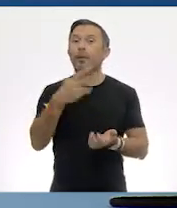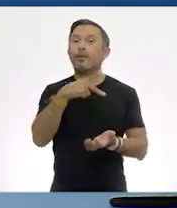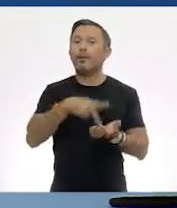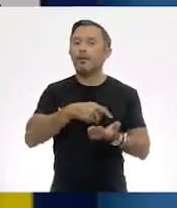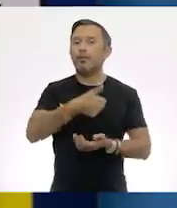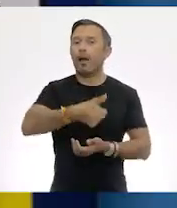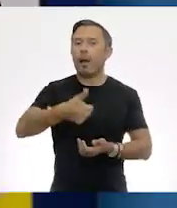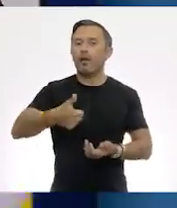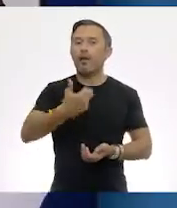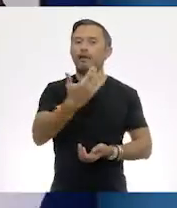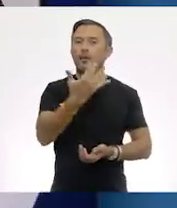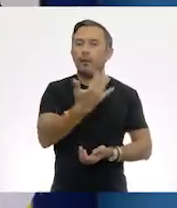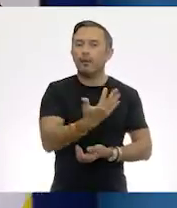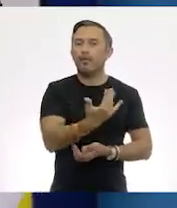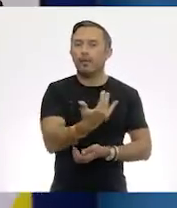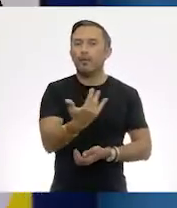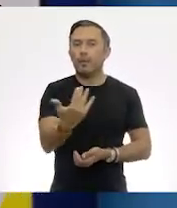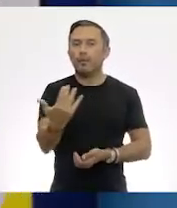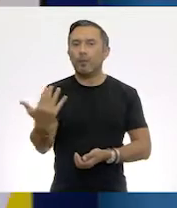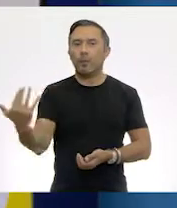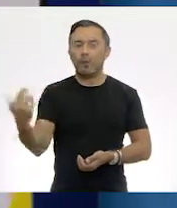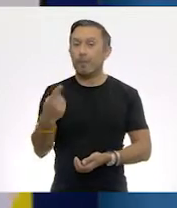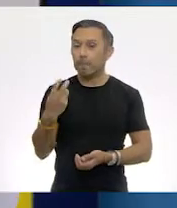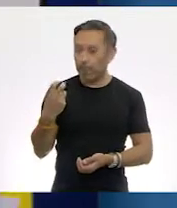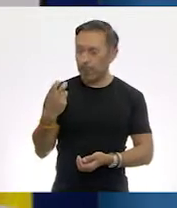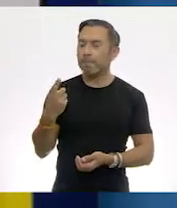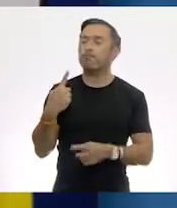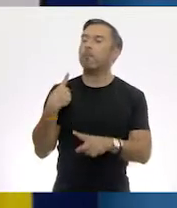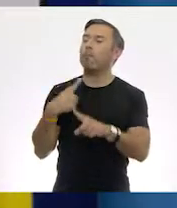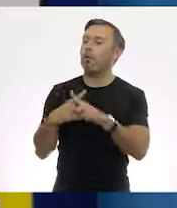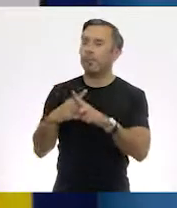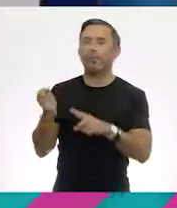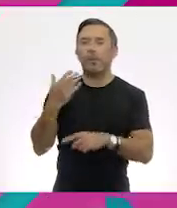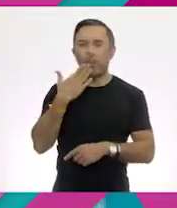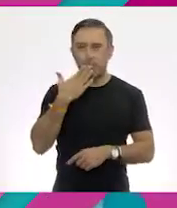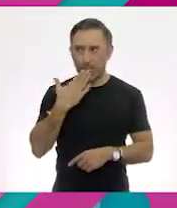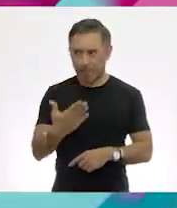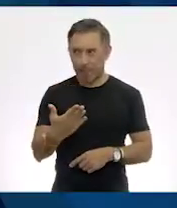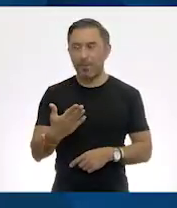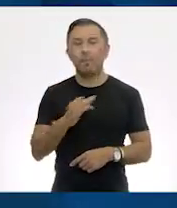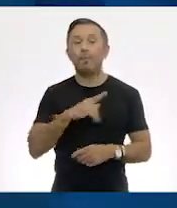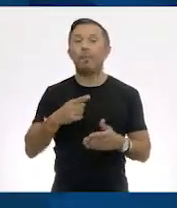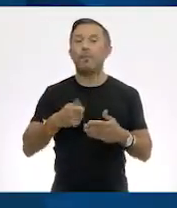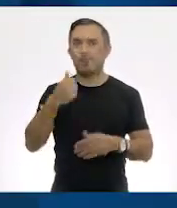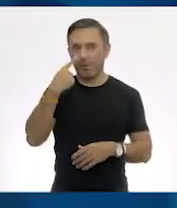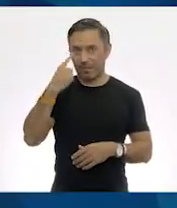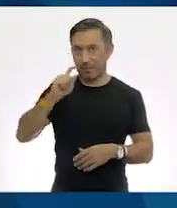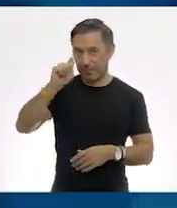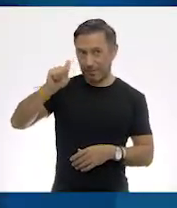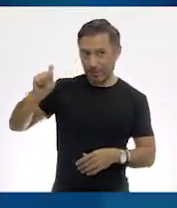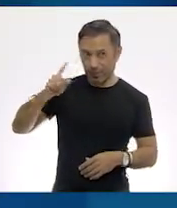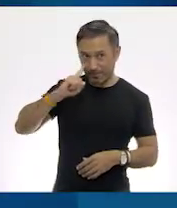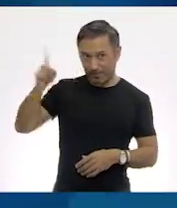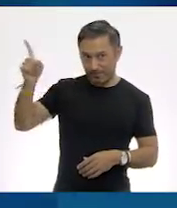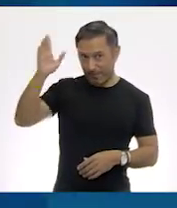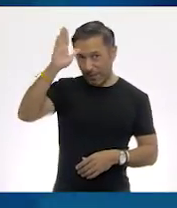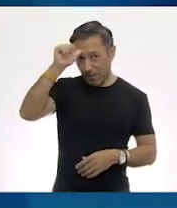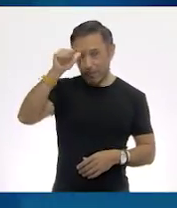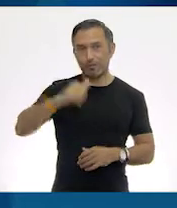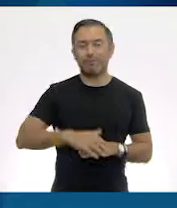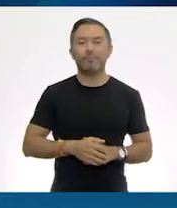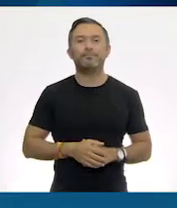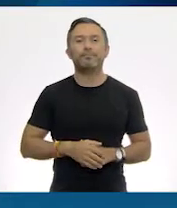Creo... Ah, correcto, Ton. Pero vamos a comprobarlo en el pizarrón, ¿de acuerdo? Sí. Se